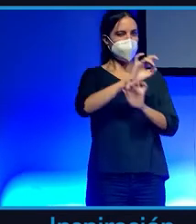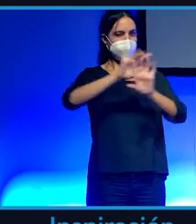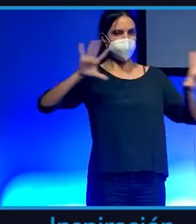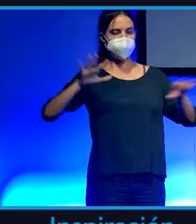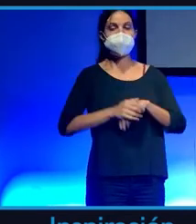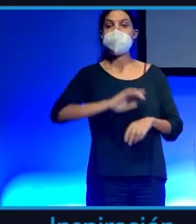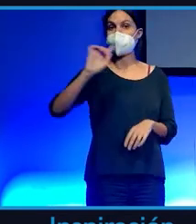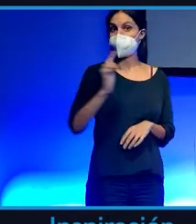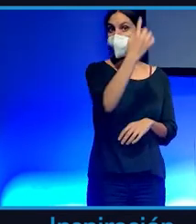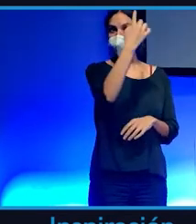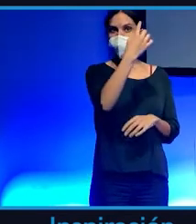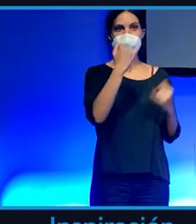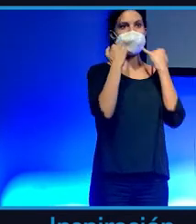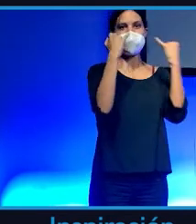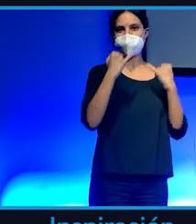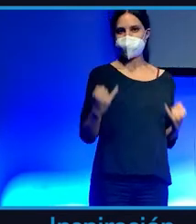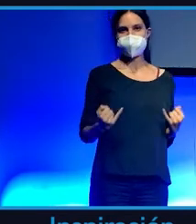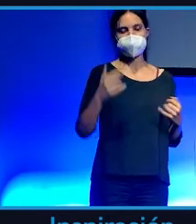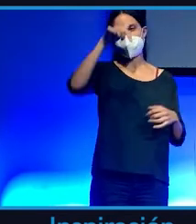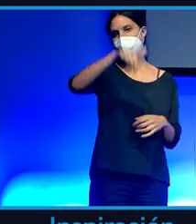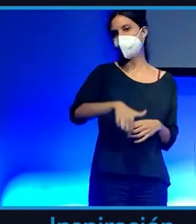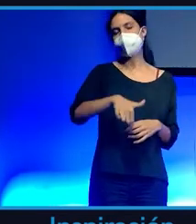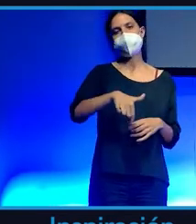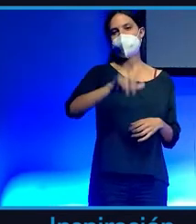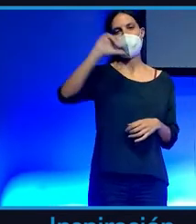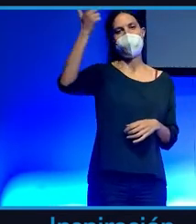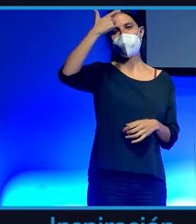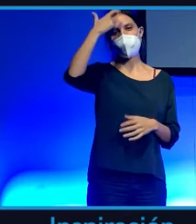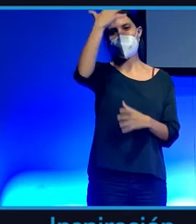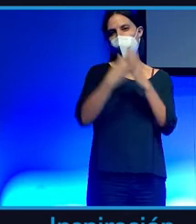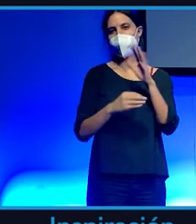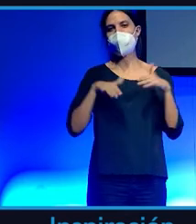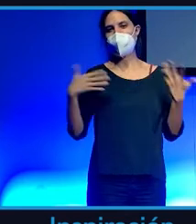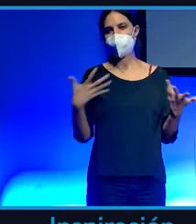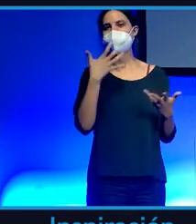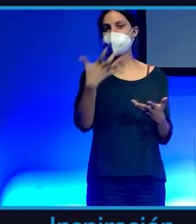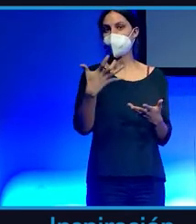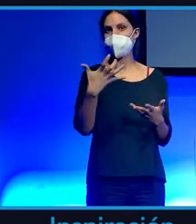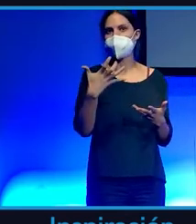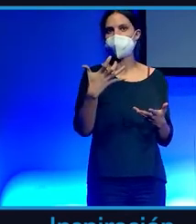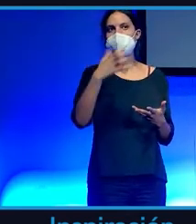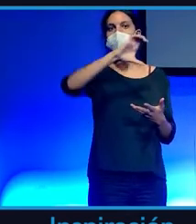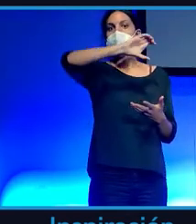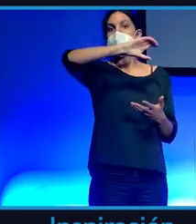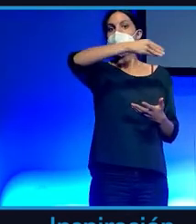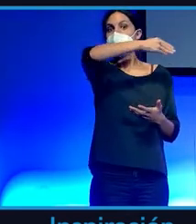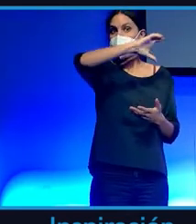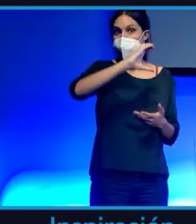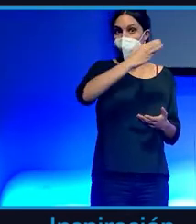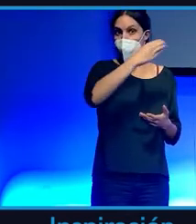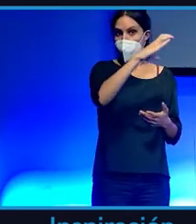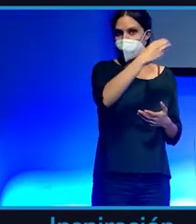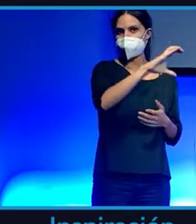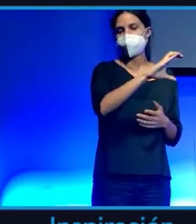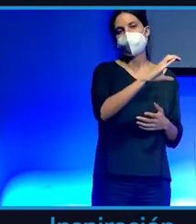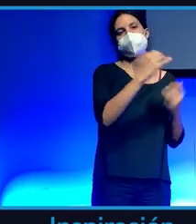que la energía es que aquí hay un concepto erróneo y es que parece que si Bitcoin consume energía le está quitando